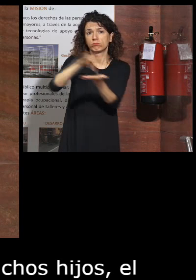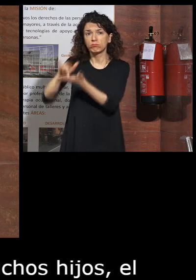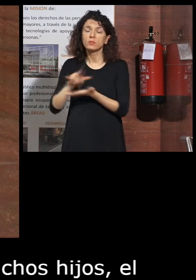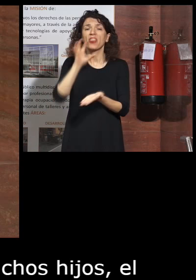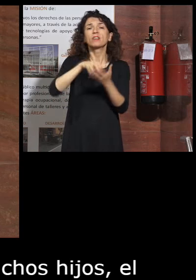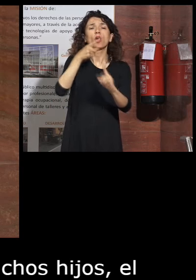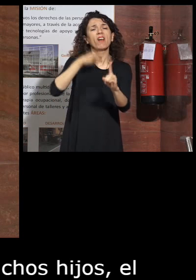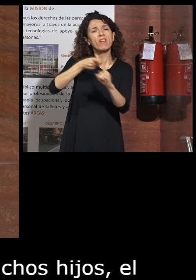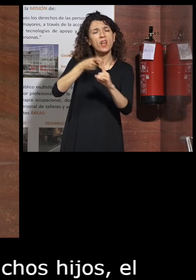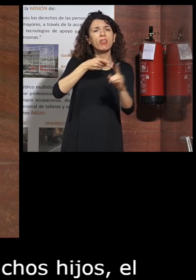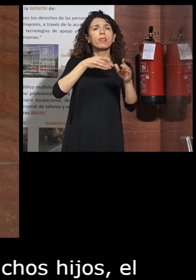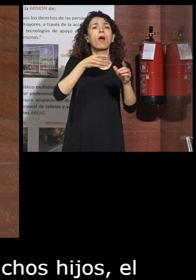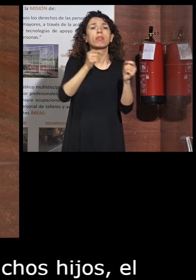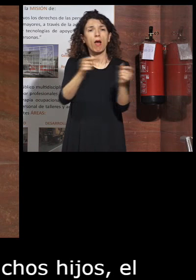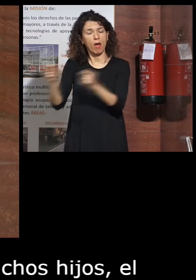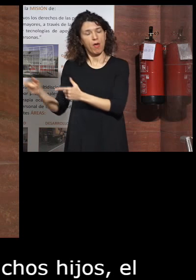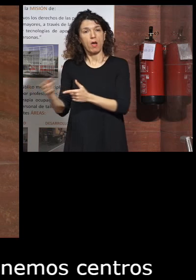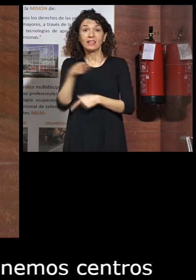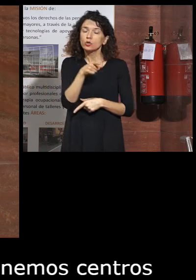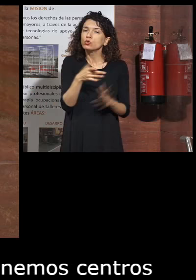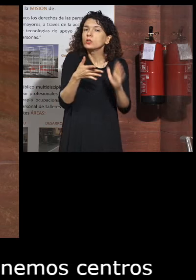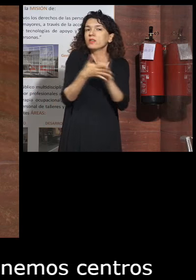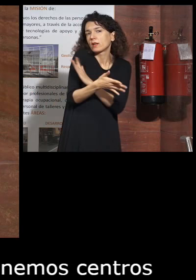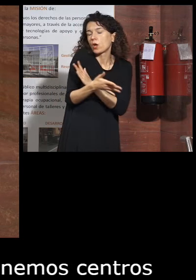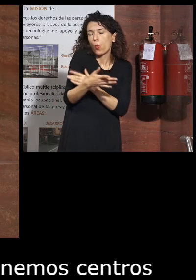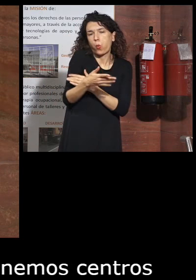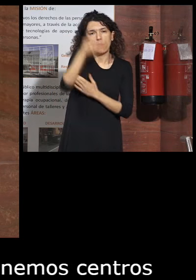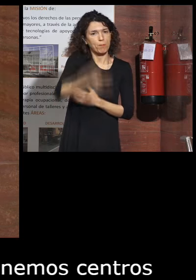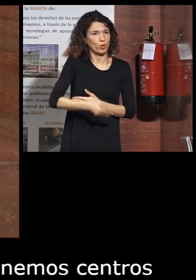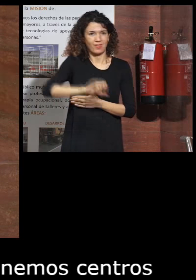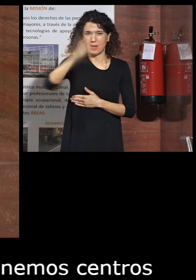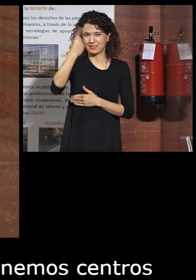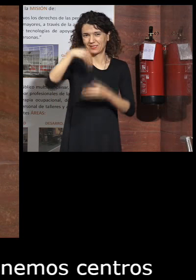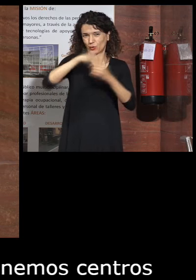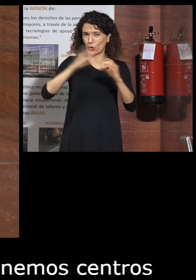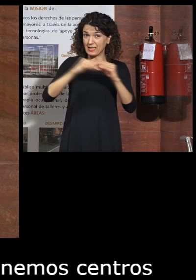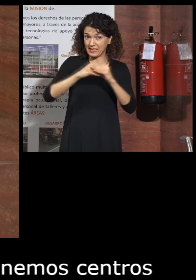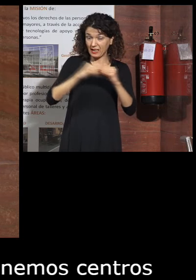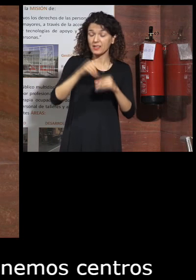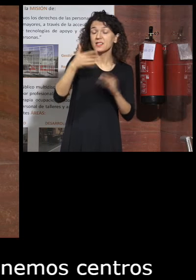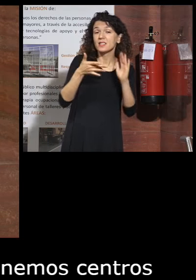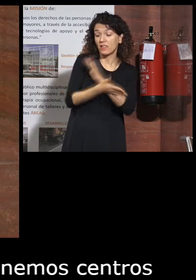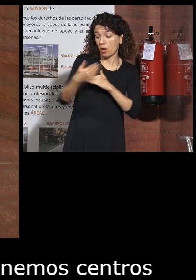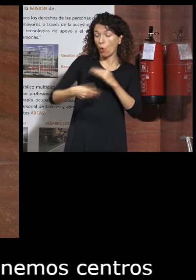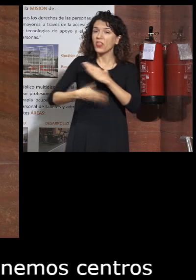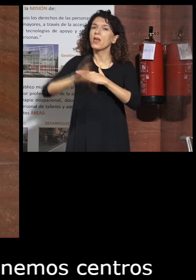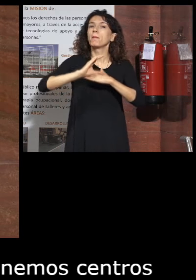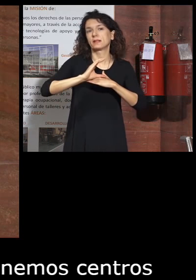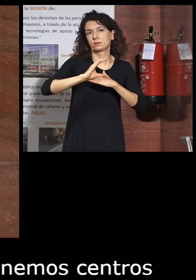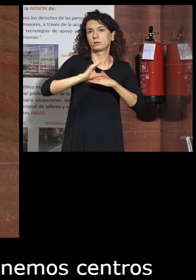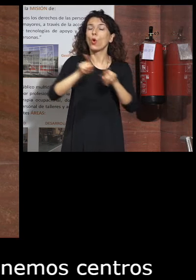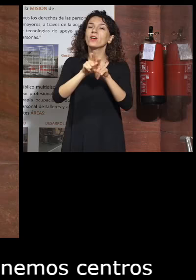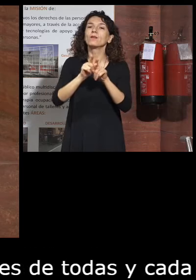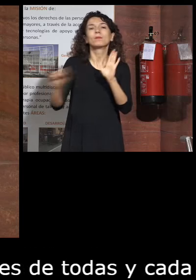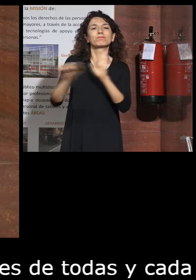referencia. Y yo creo que esa es la certeza del IMSS. Mi gran certeza es que hoy el ZAPAD está representado por un corazón.